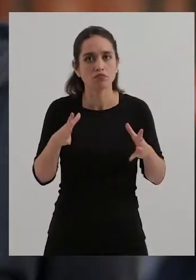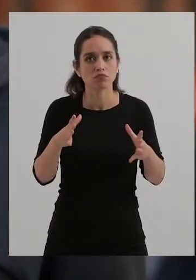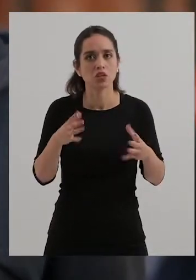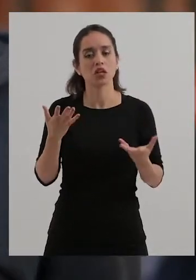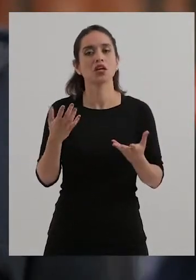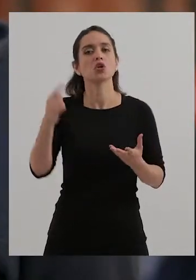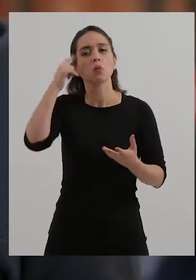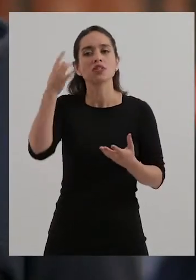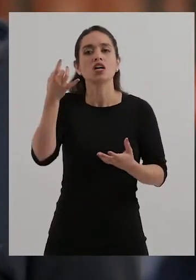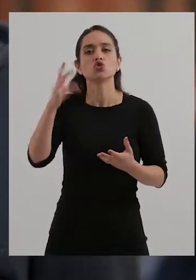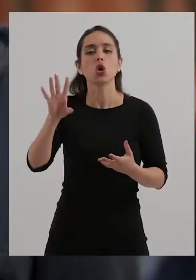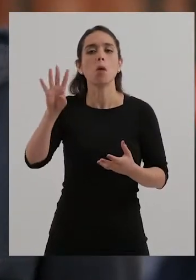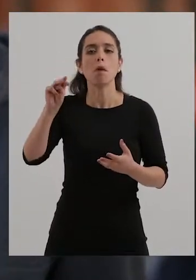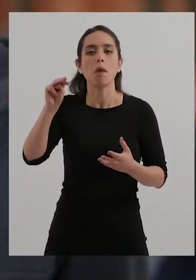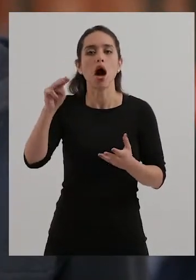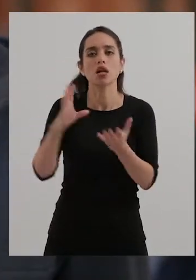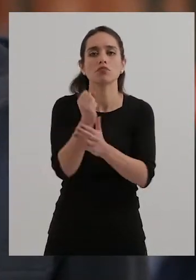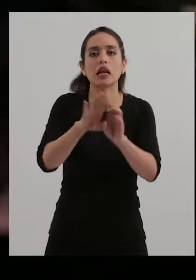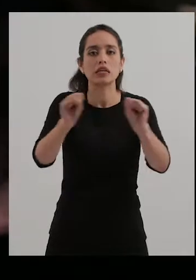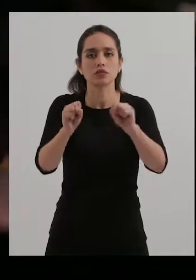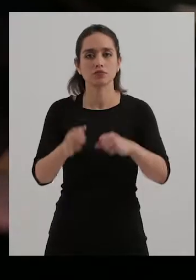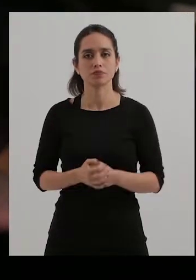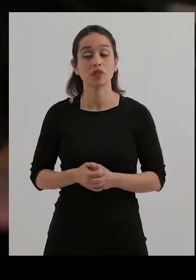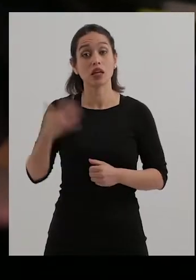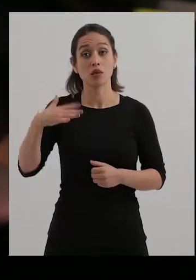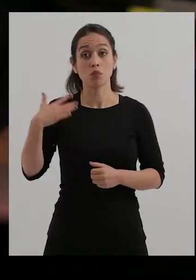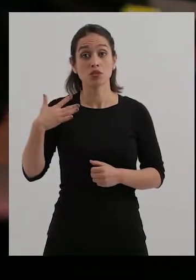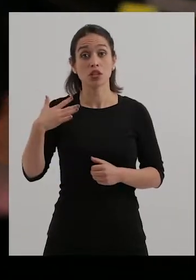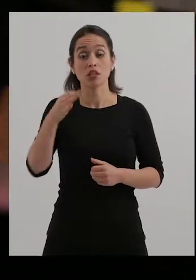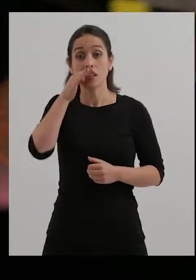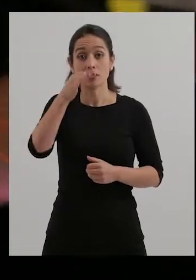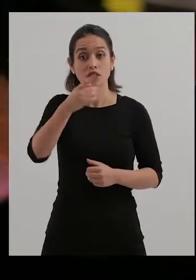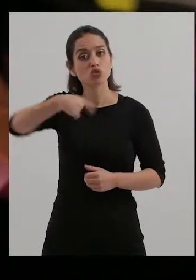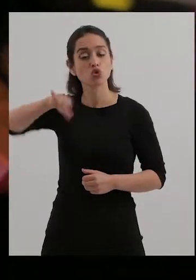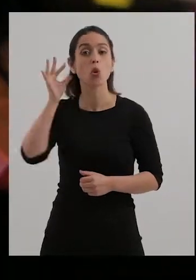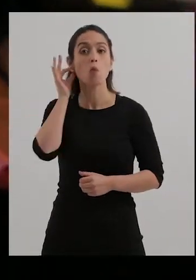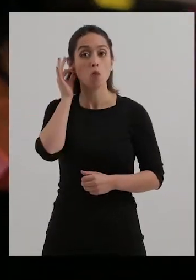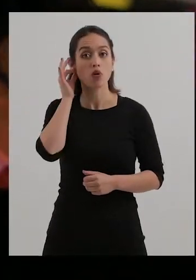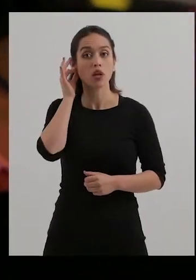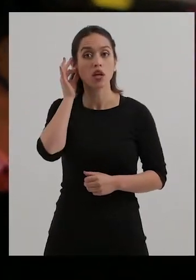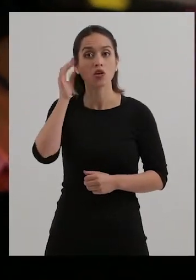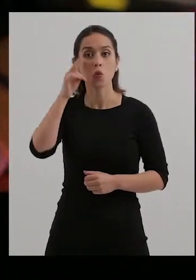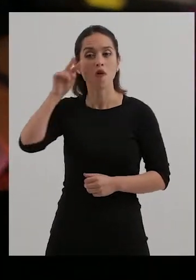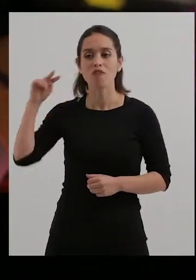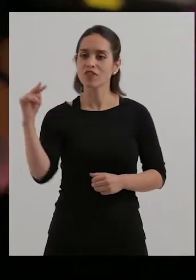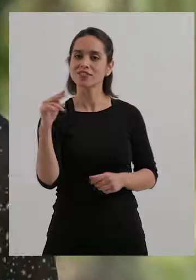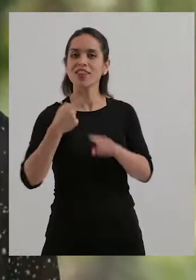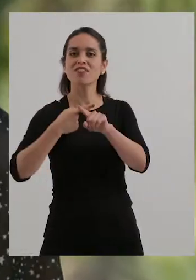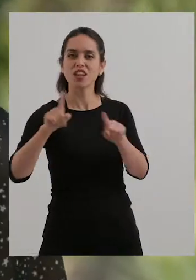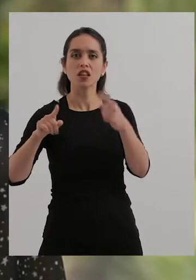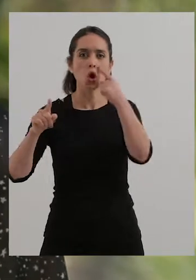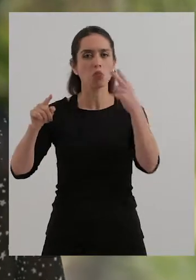y no con solo ser madre, se conforman con eso. Es importante resaltar que nosotros las mujeres tenemos un punto de vista